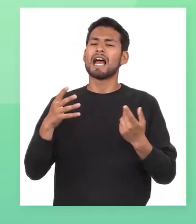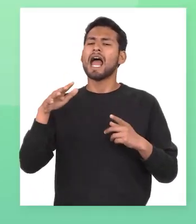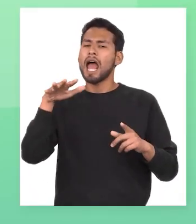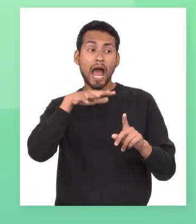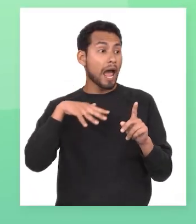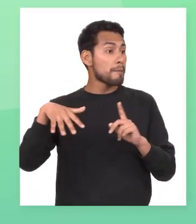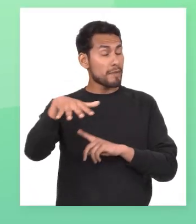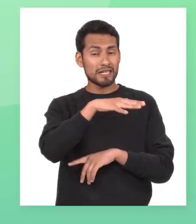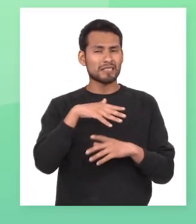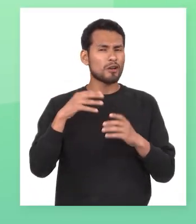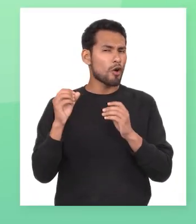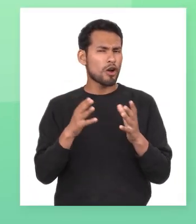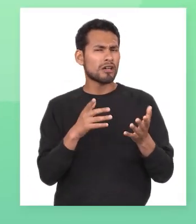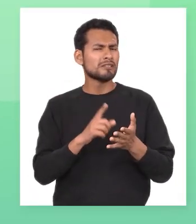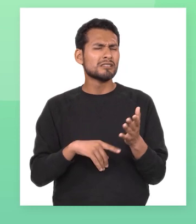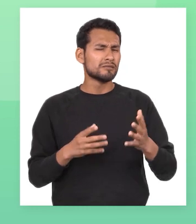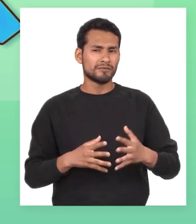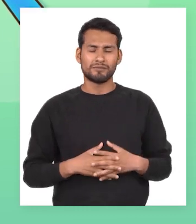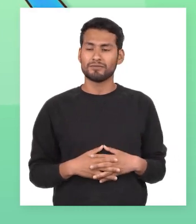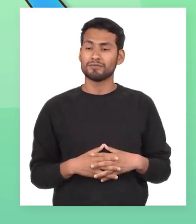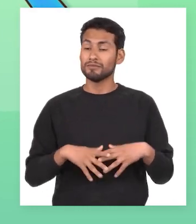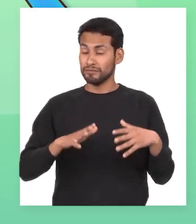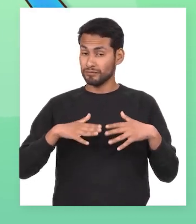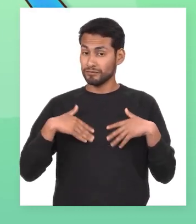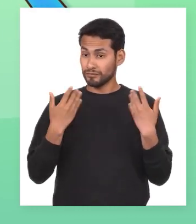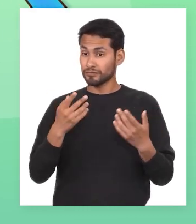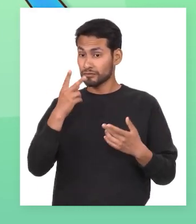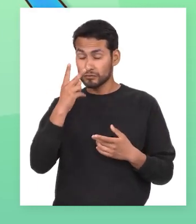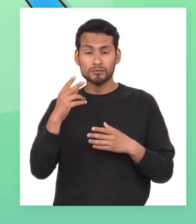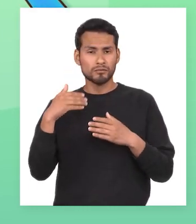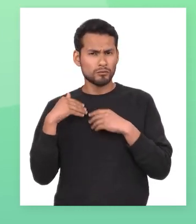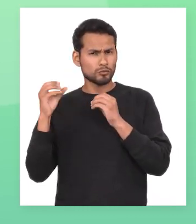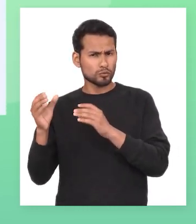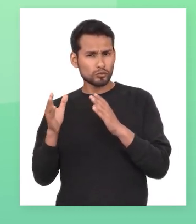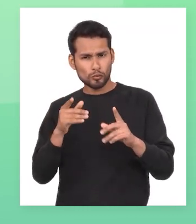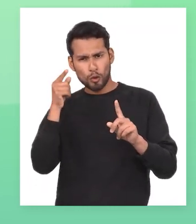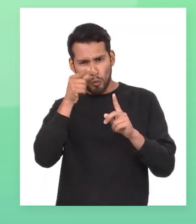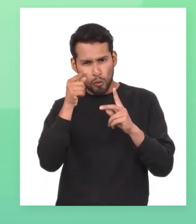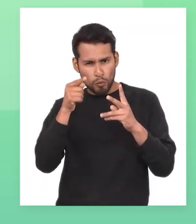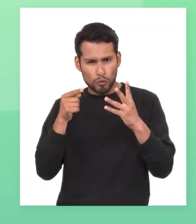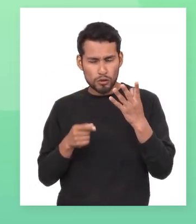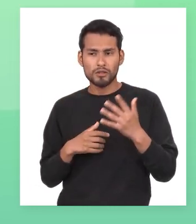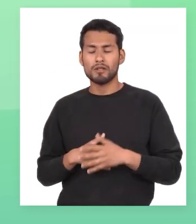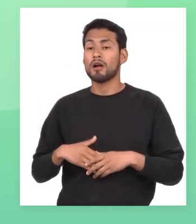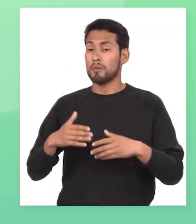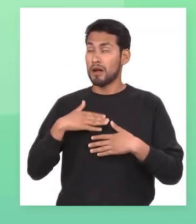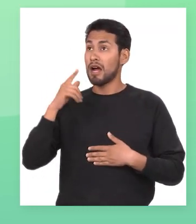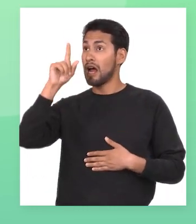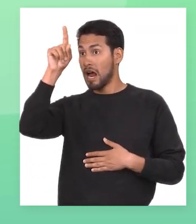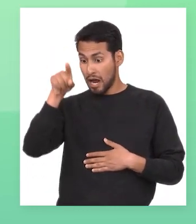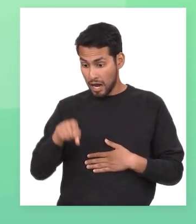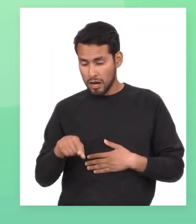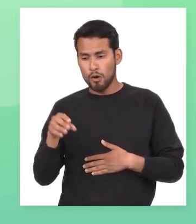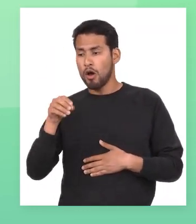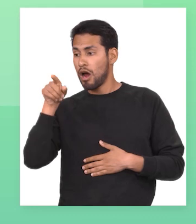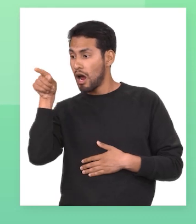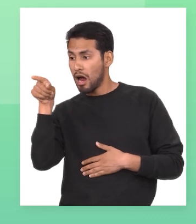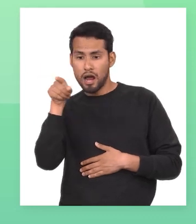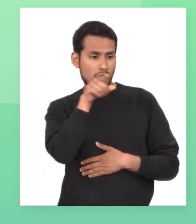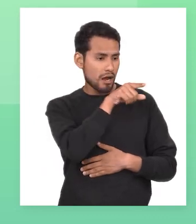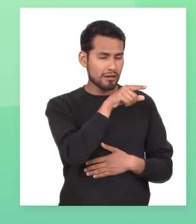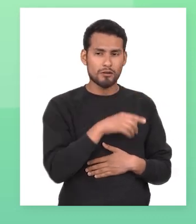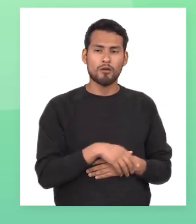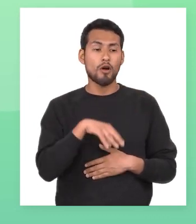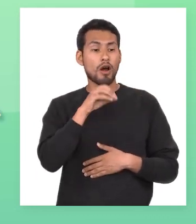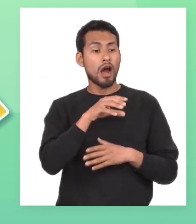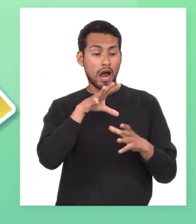al orden espacial Esta característica nos muestra que al describir se suele seguir un orden puntual Podría ser de arriba a abajo o